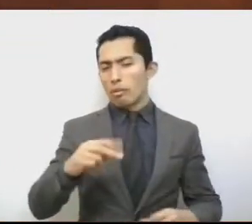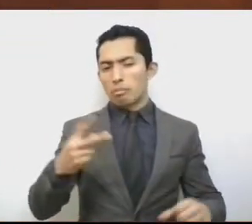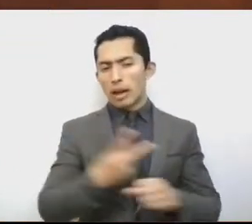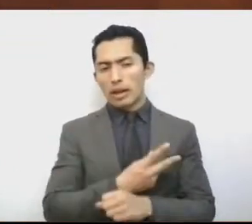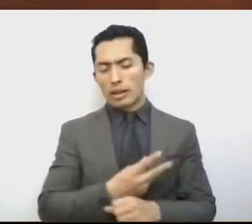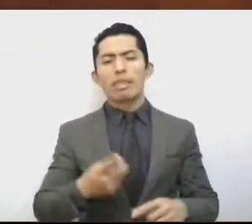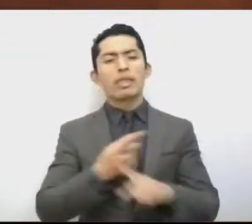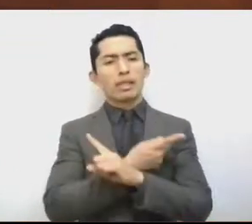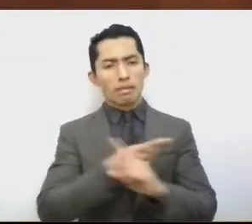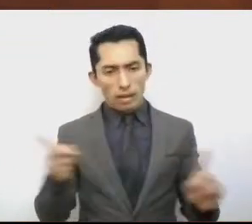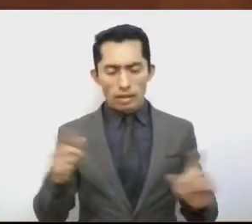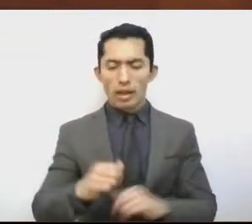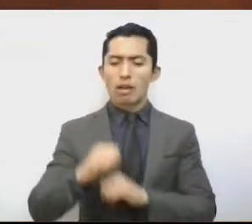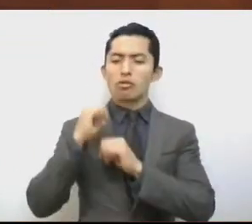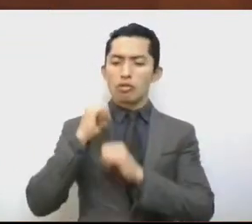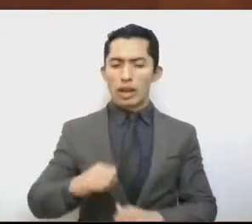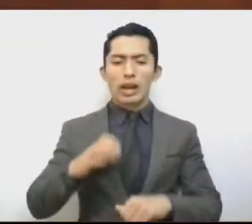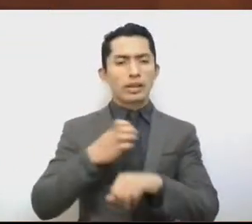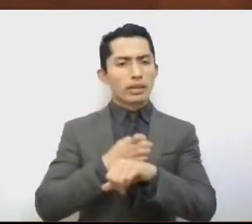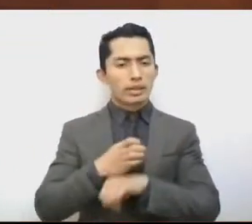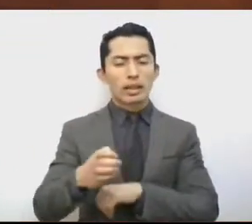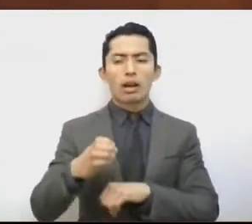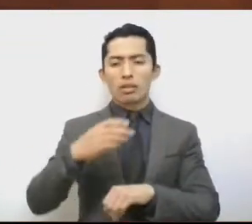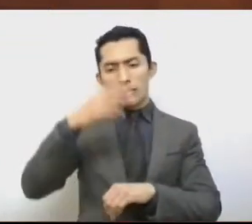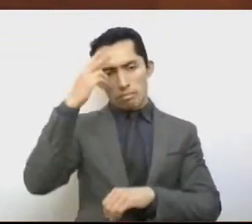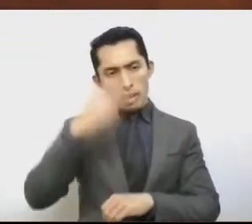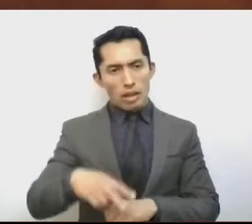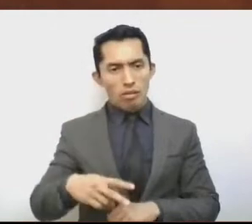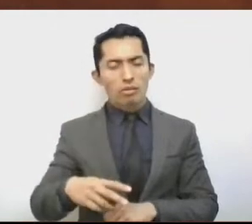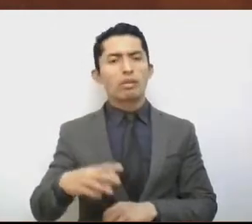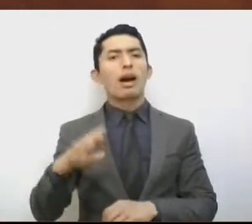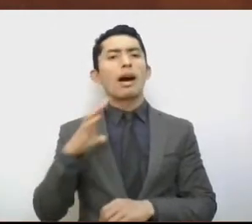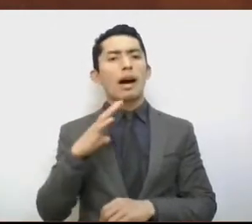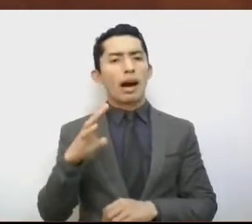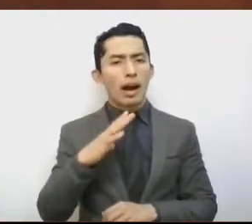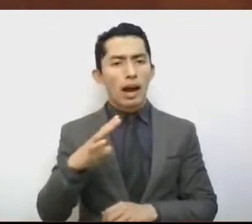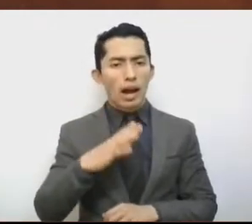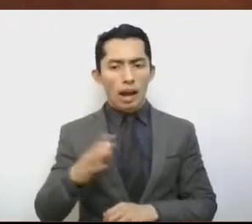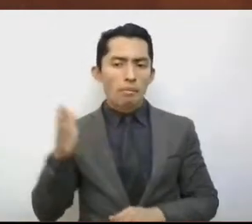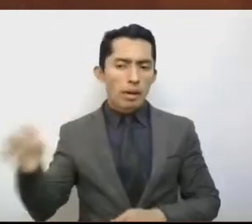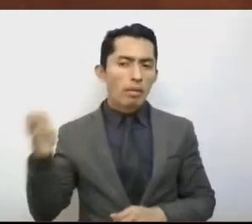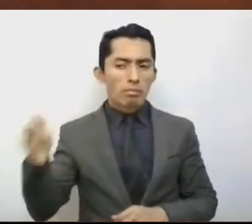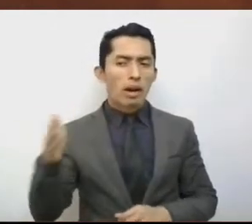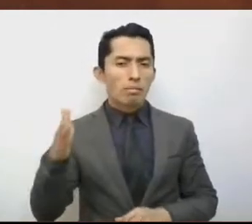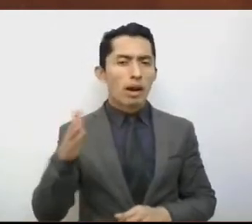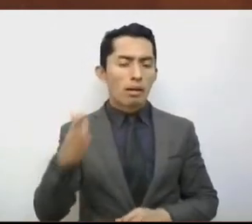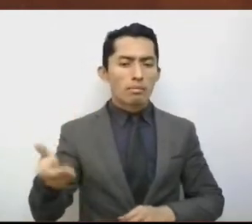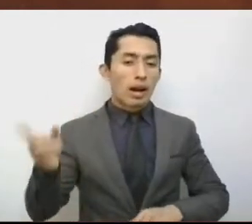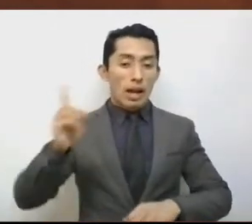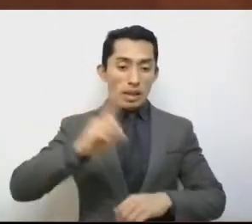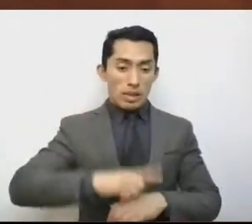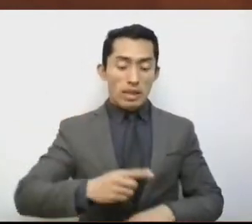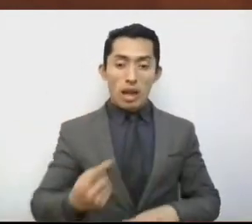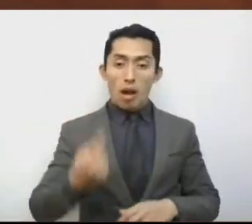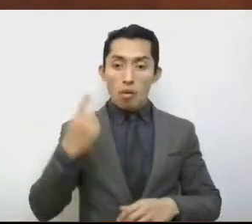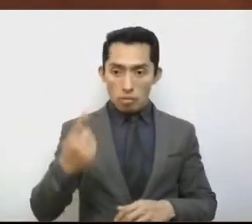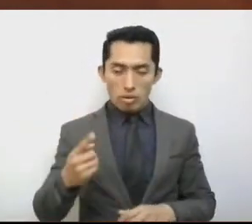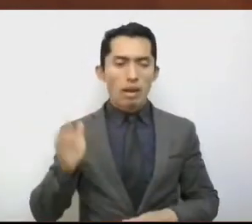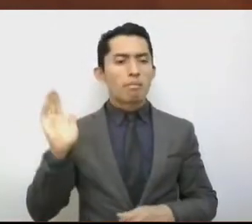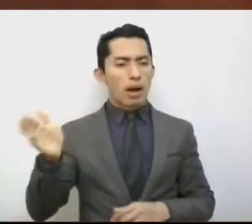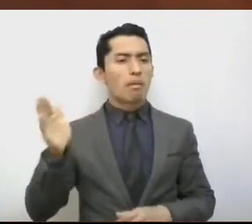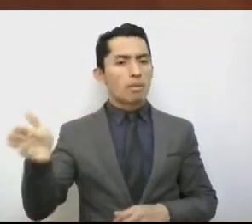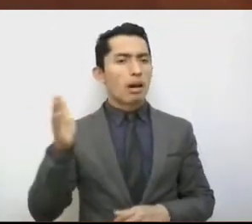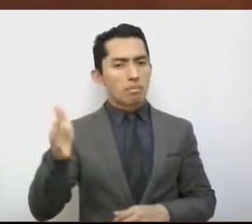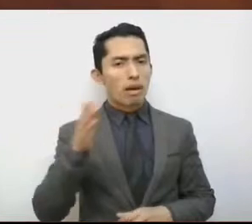es que la autoridad estatal ha estado presente desde el primer día y se está atendiendo sin